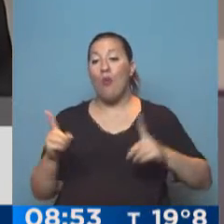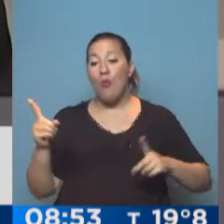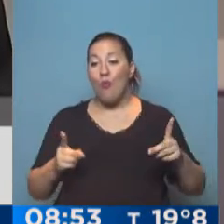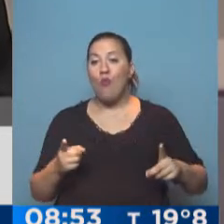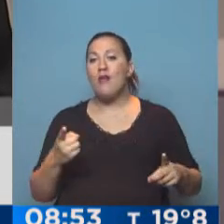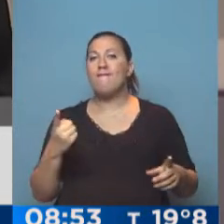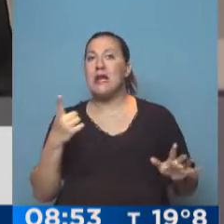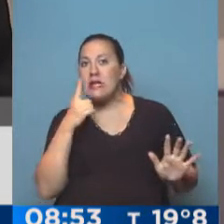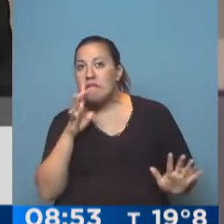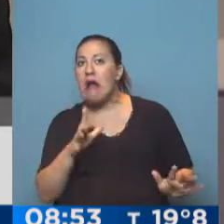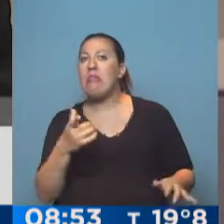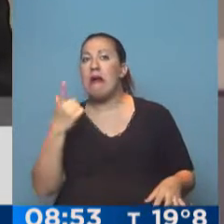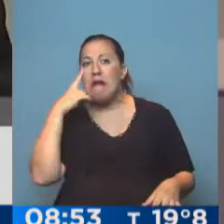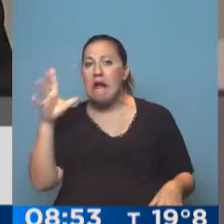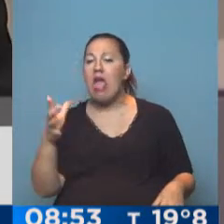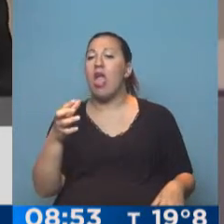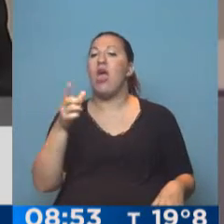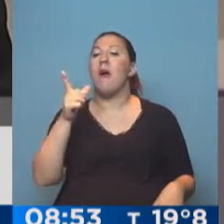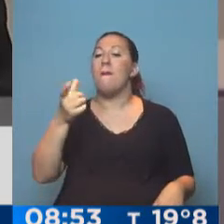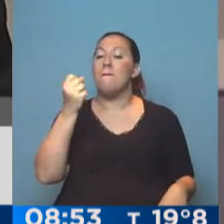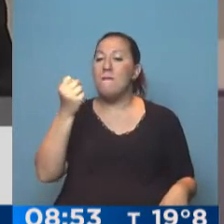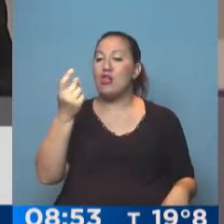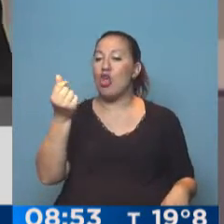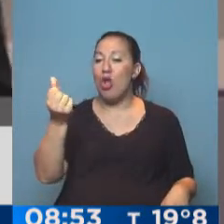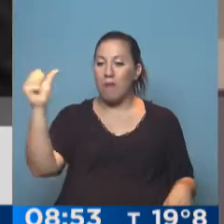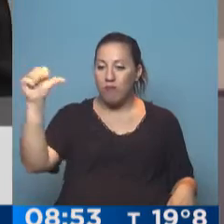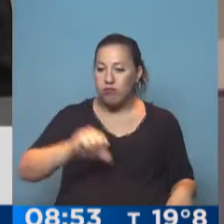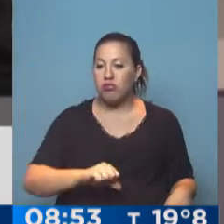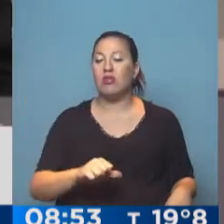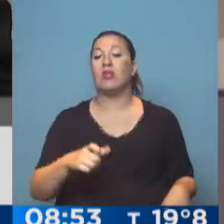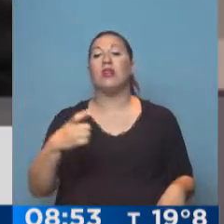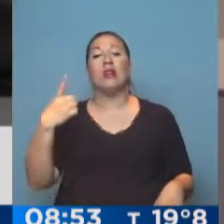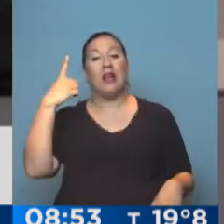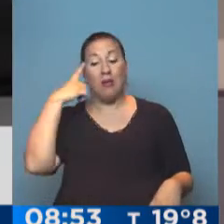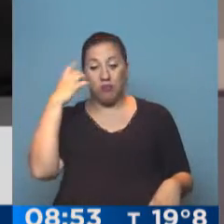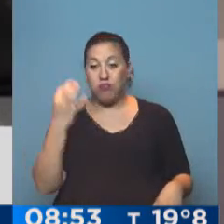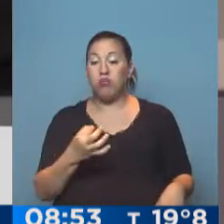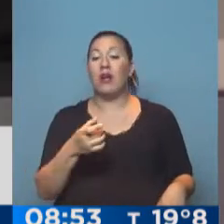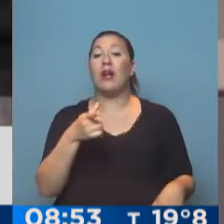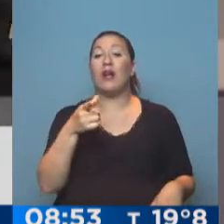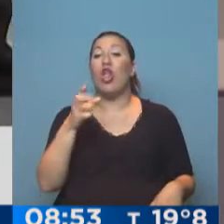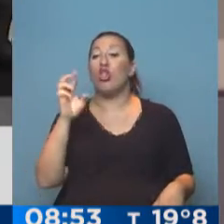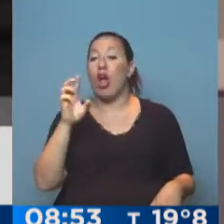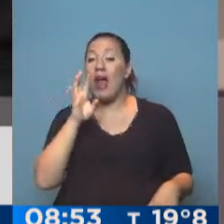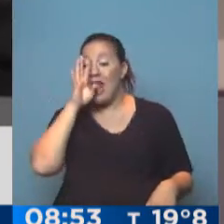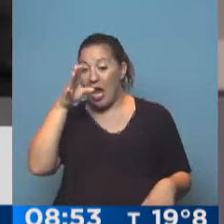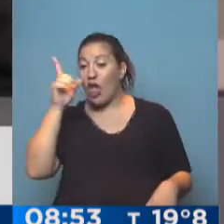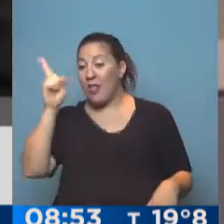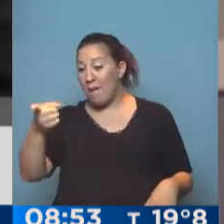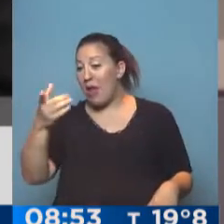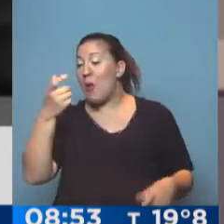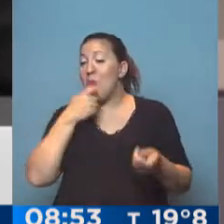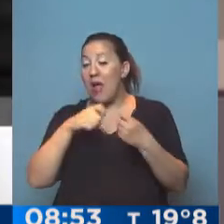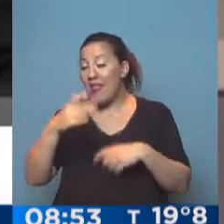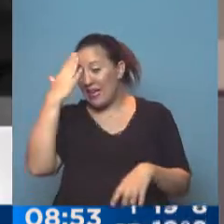va a haber una gran devaluación. El dólar blue también se paga a 15 o 16 pesos y el Banco Central vende a 9,50. También le podrían haber hecho, con